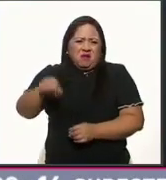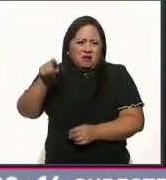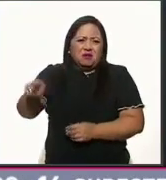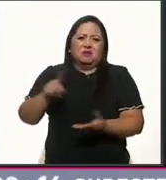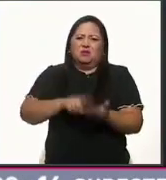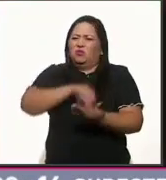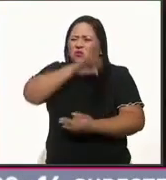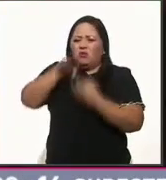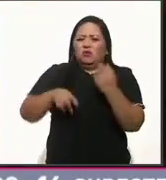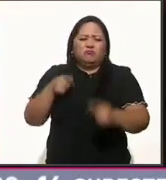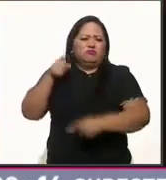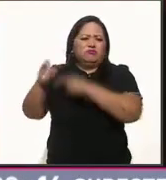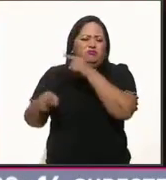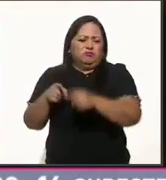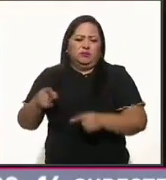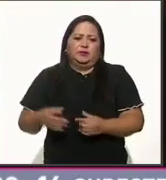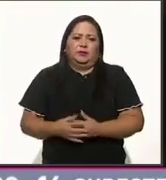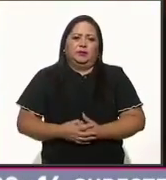desalmado es usted.